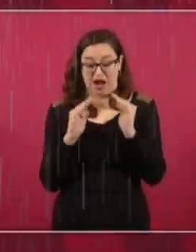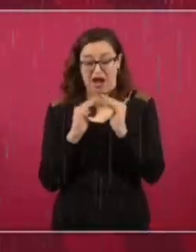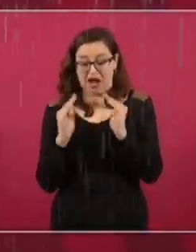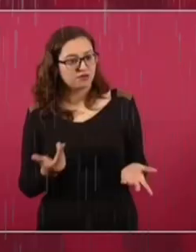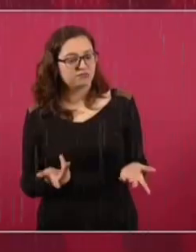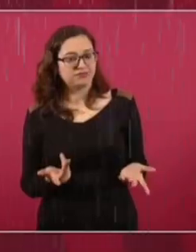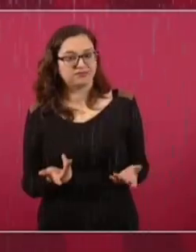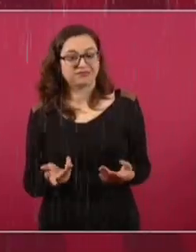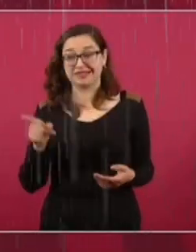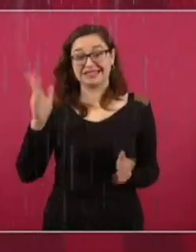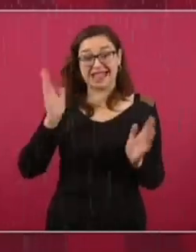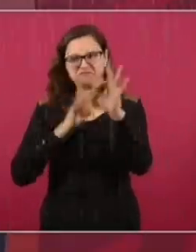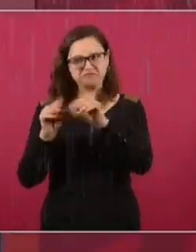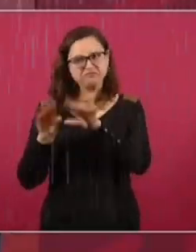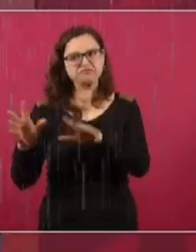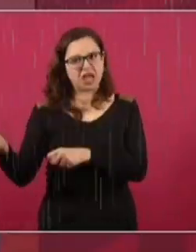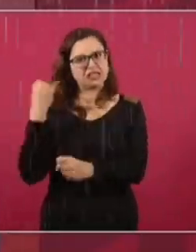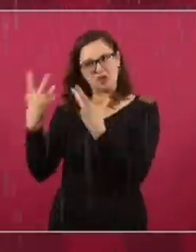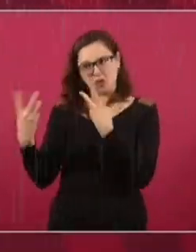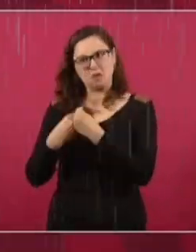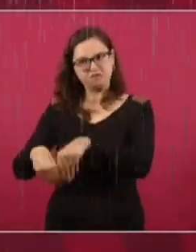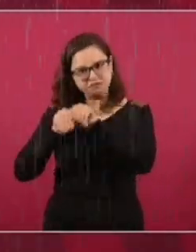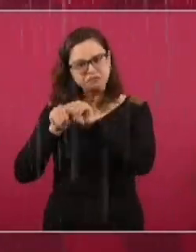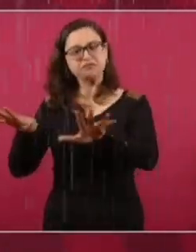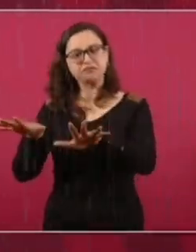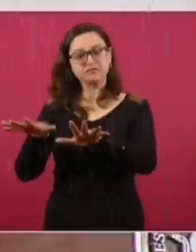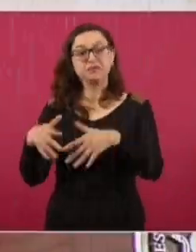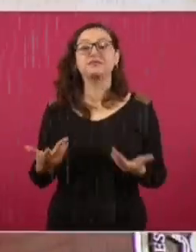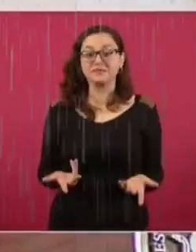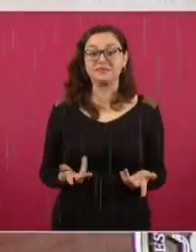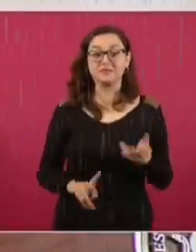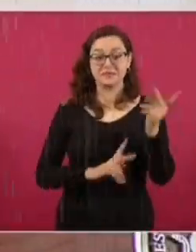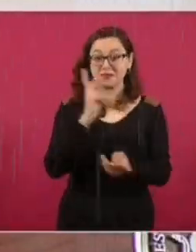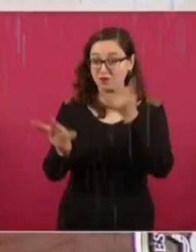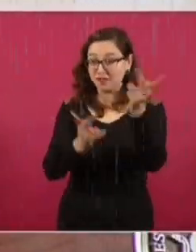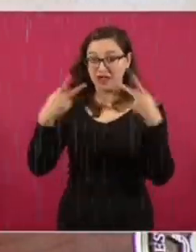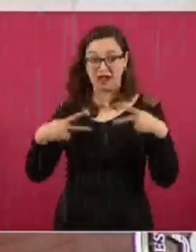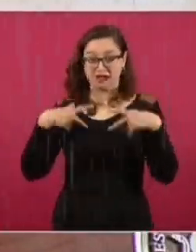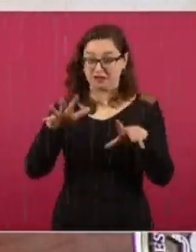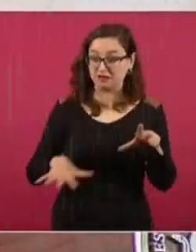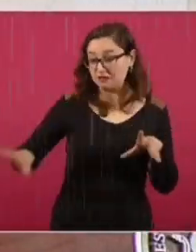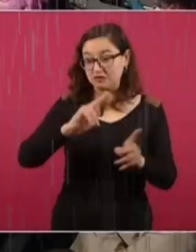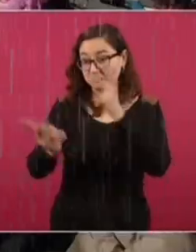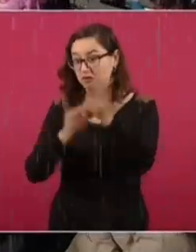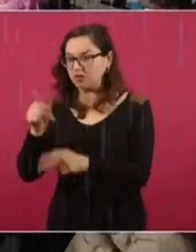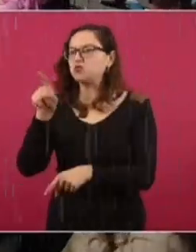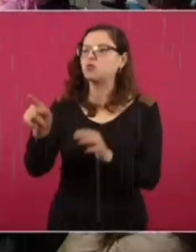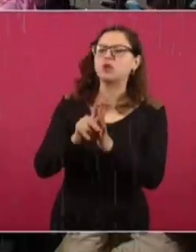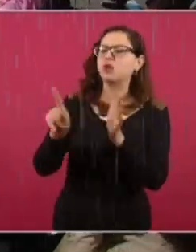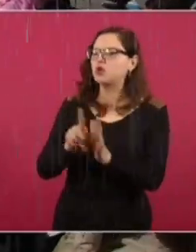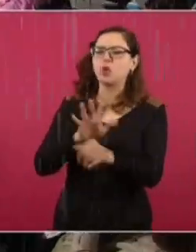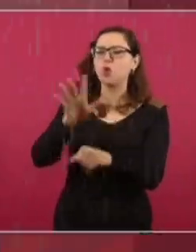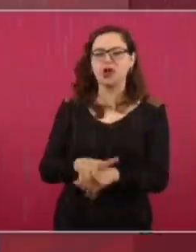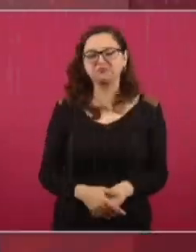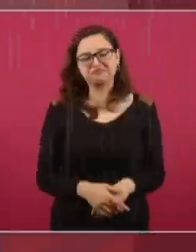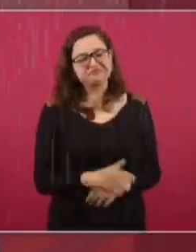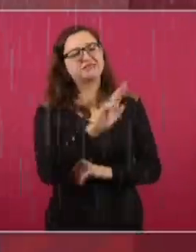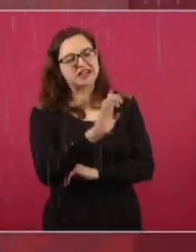el periódico Regeneración. Bueno, se hacían encuestas y ya Regeneración aparecía como el medio